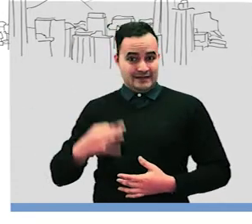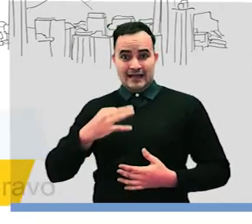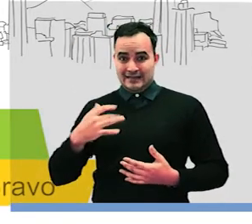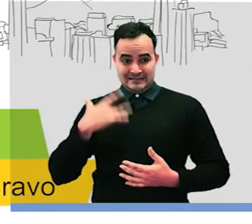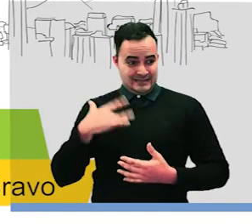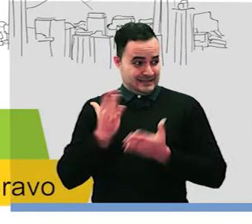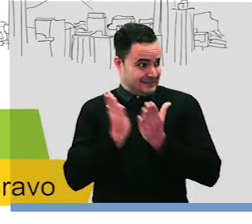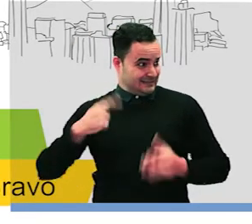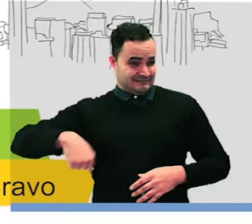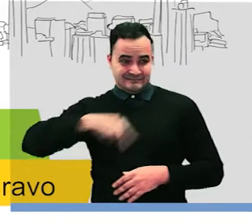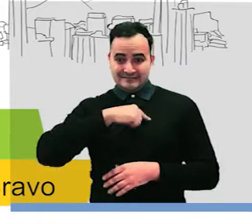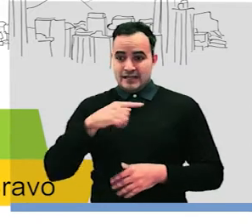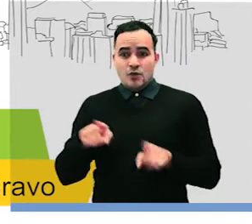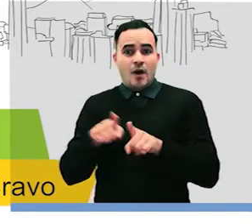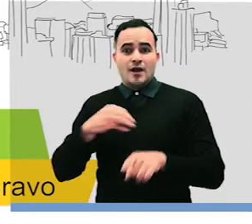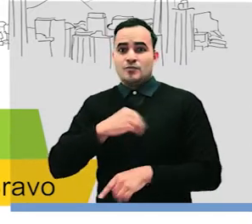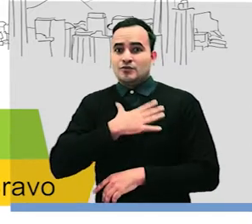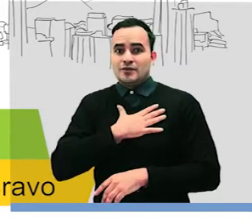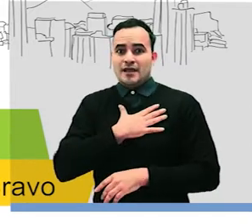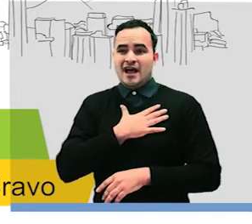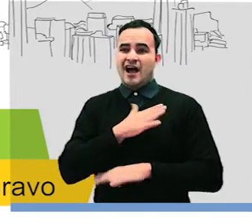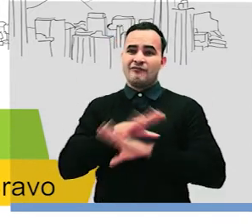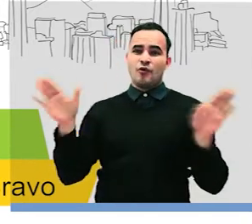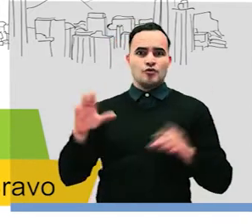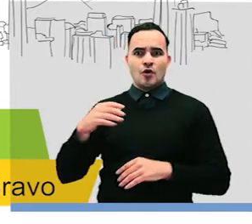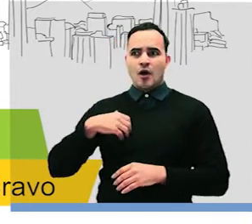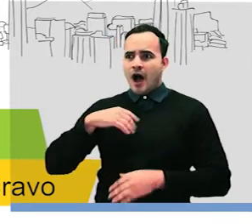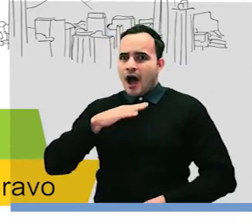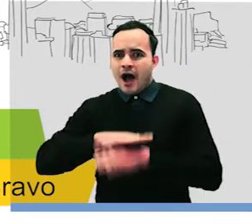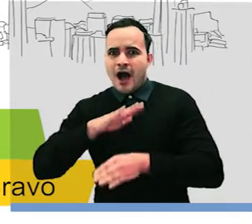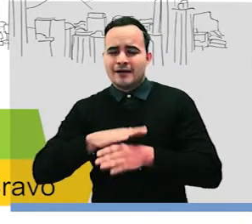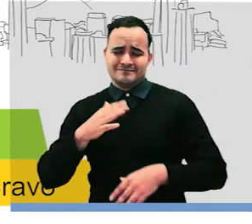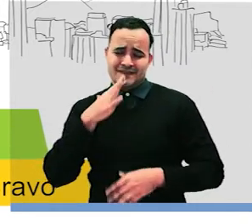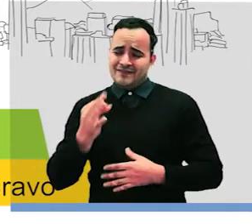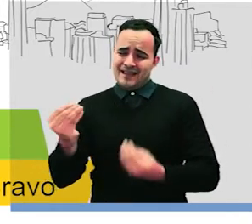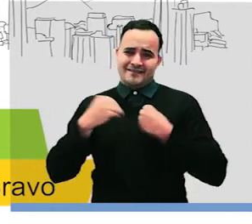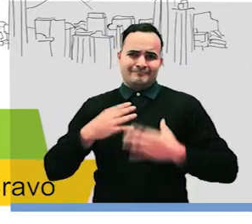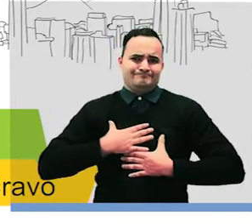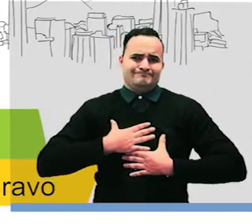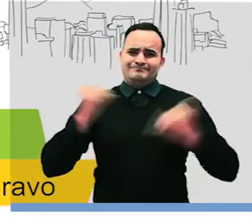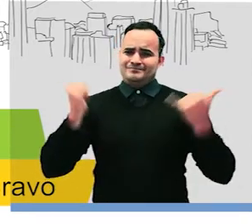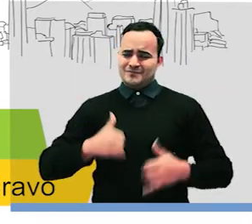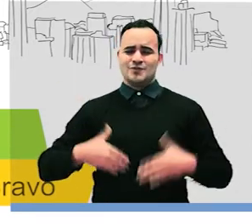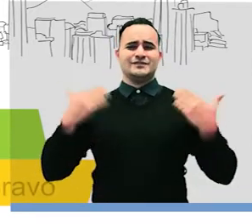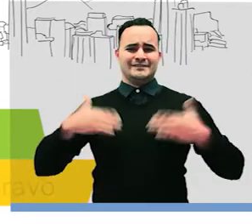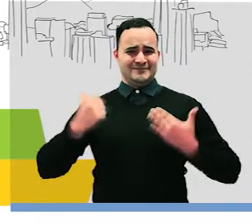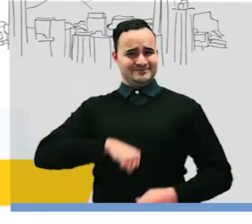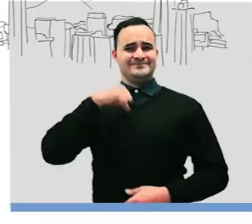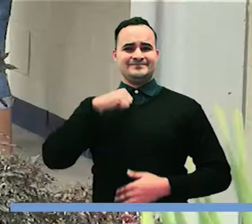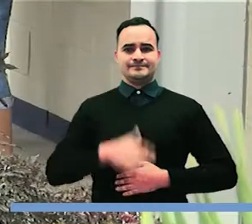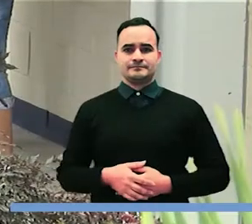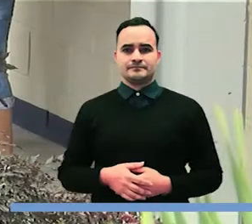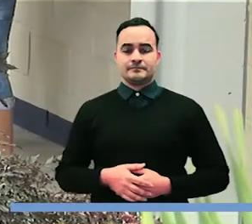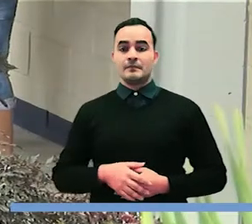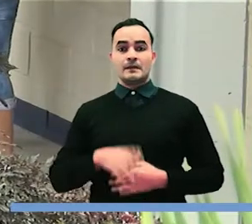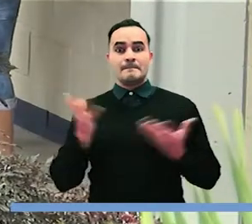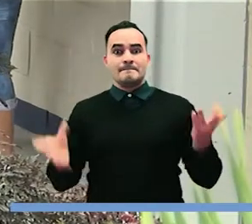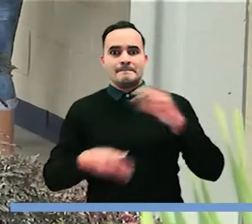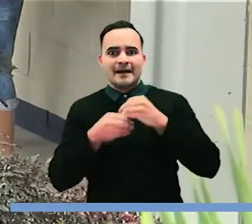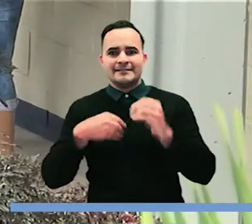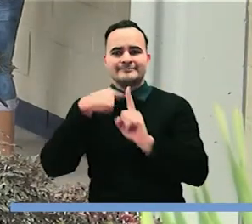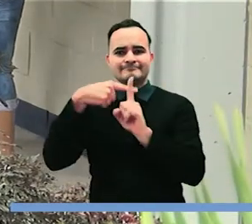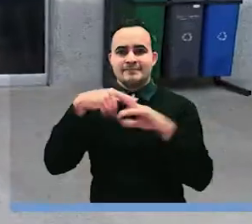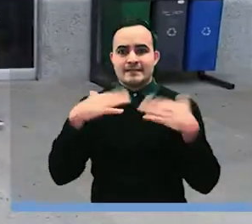Para nosotros los estudiantes esto significa una segunda oportunidad y nos llena de mucha felicidad y orgullo. A este